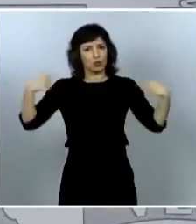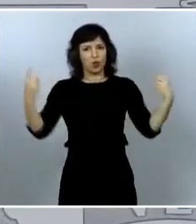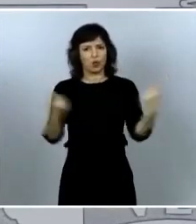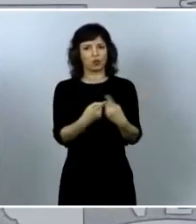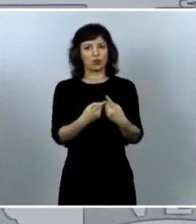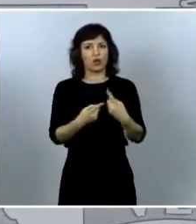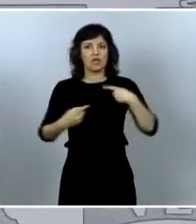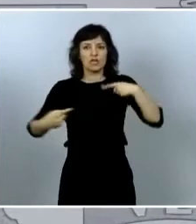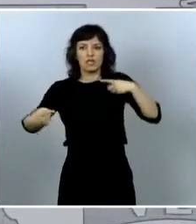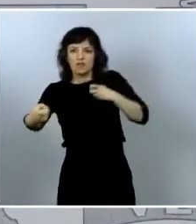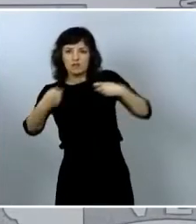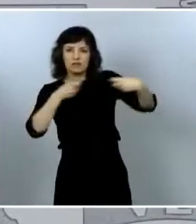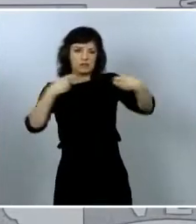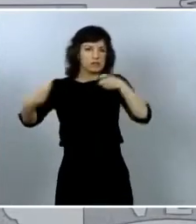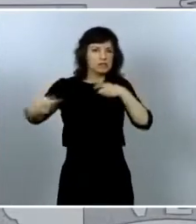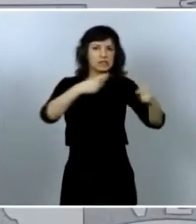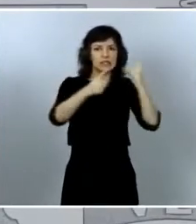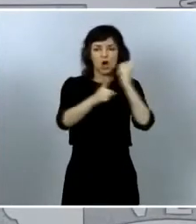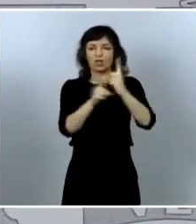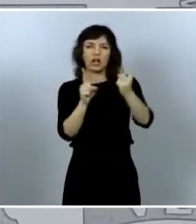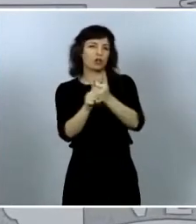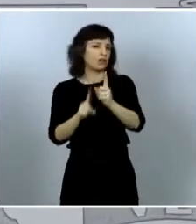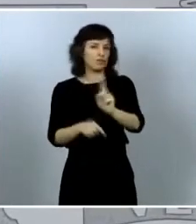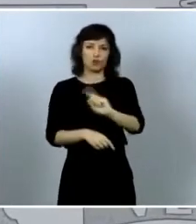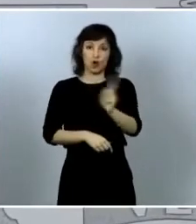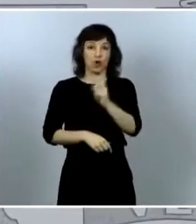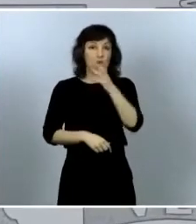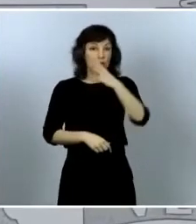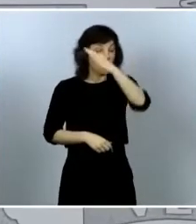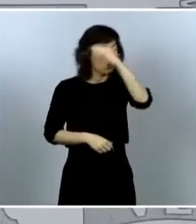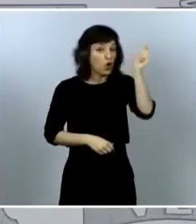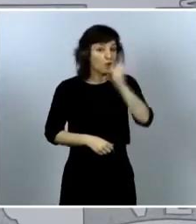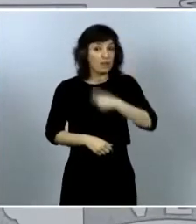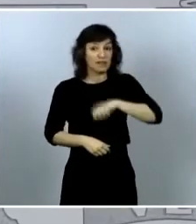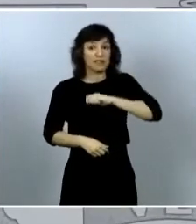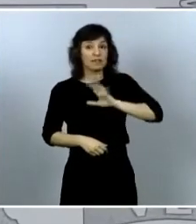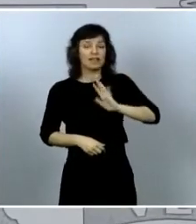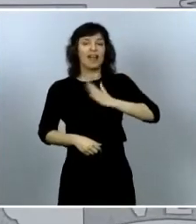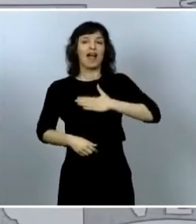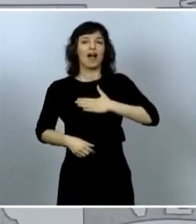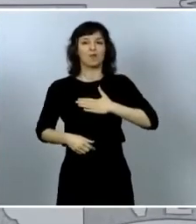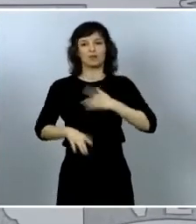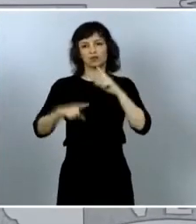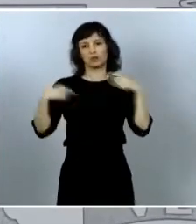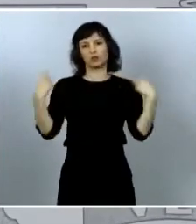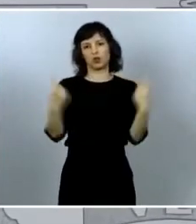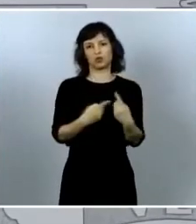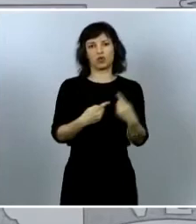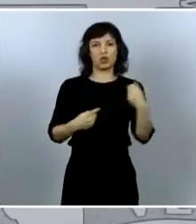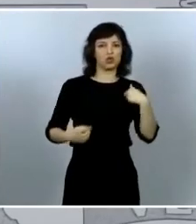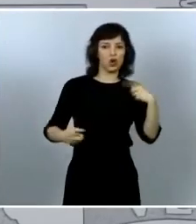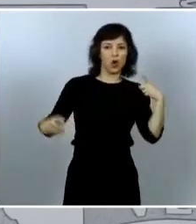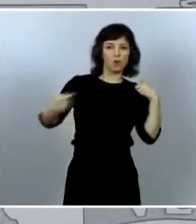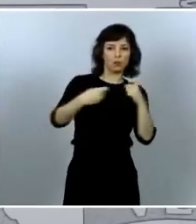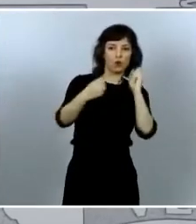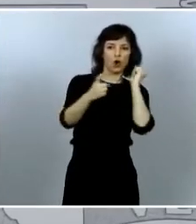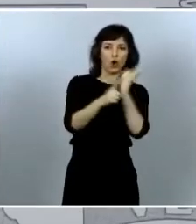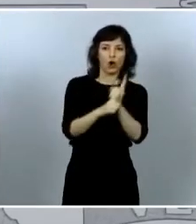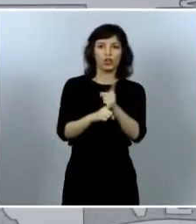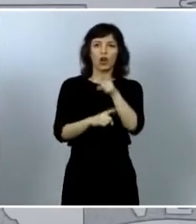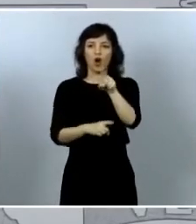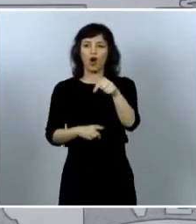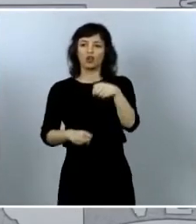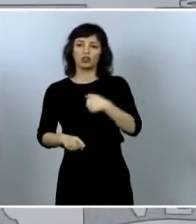porque no lo olvidemos este es un país de todos no el de unos contra otros o el de unos a costa de otros